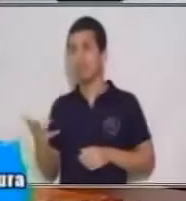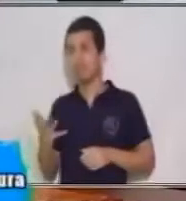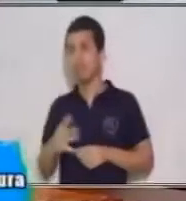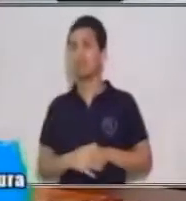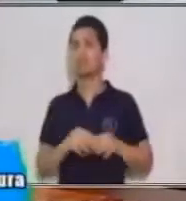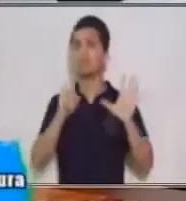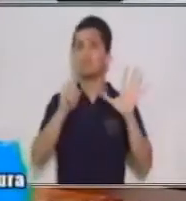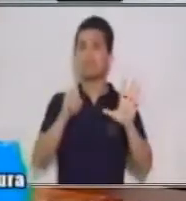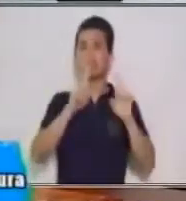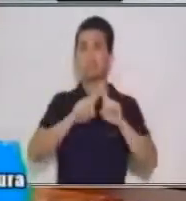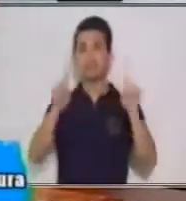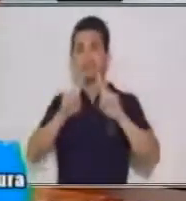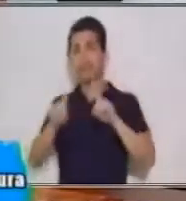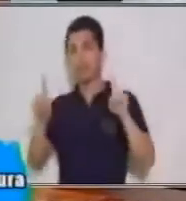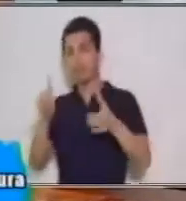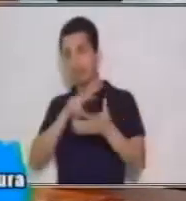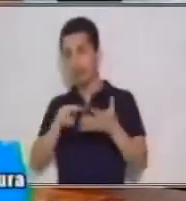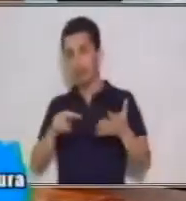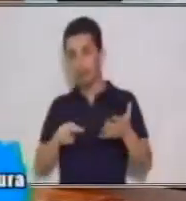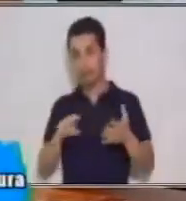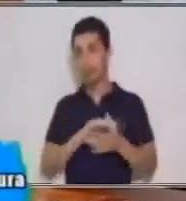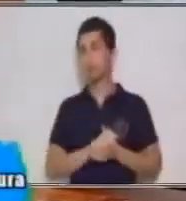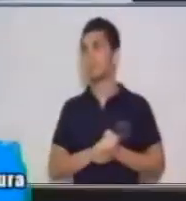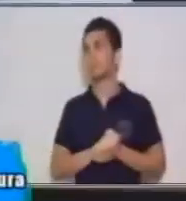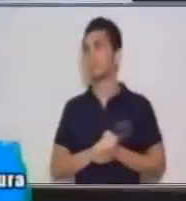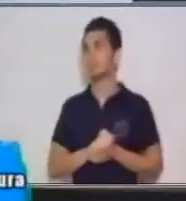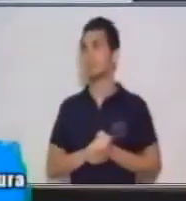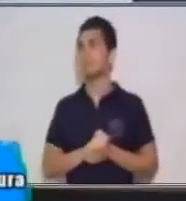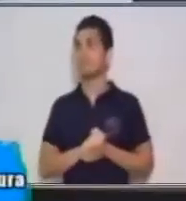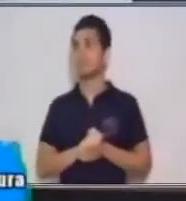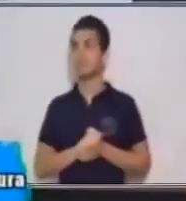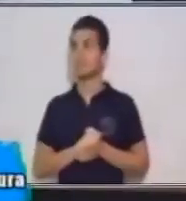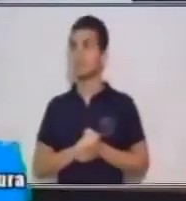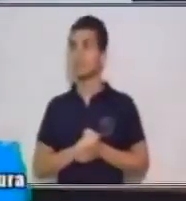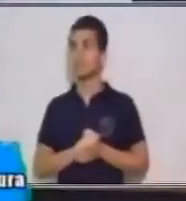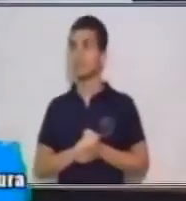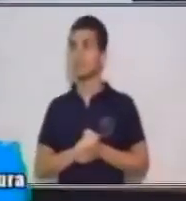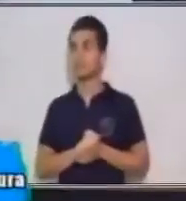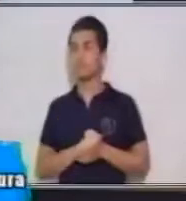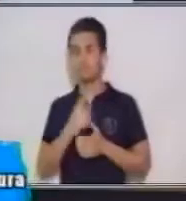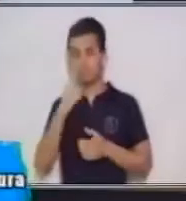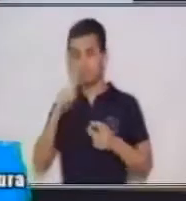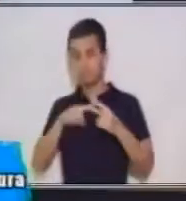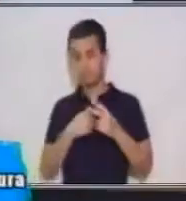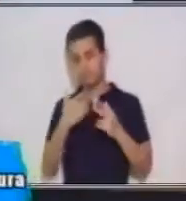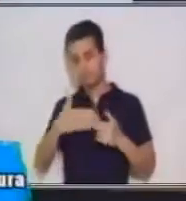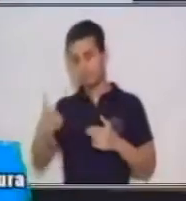lecturas que utilizamos constantemente. Entonces, vamos a iniciar.